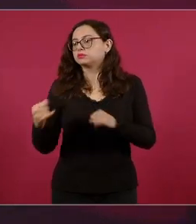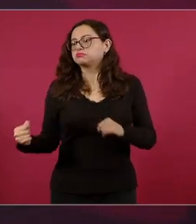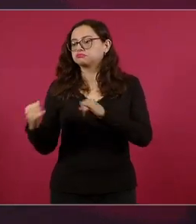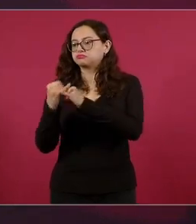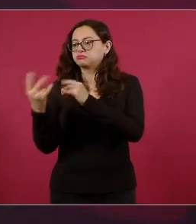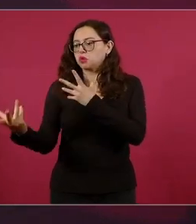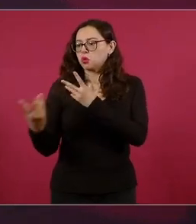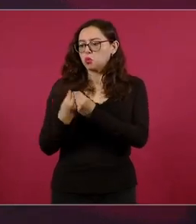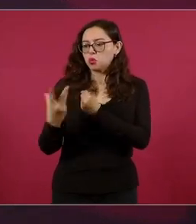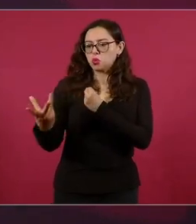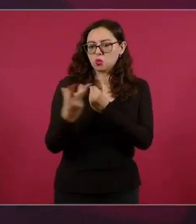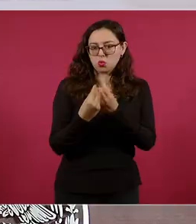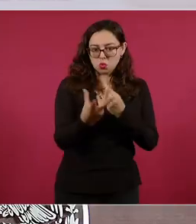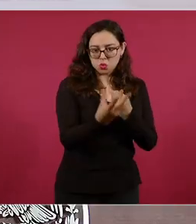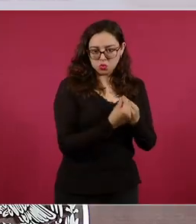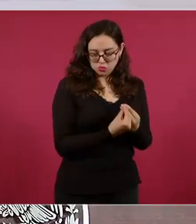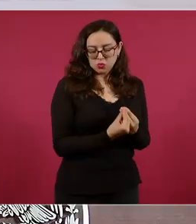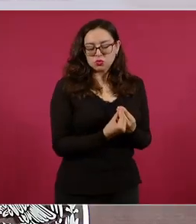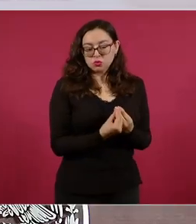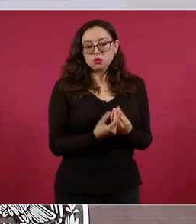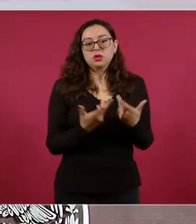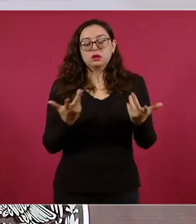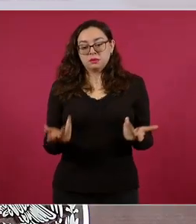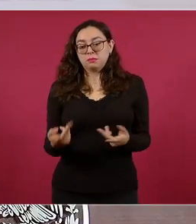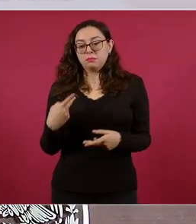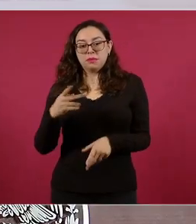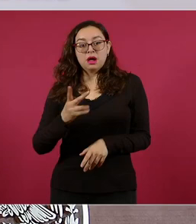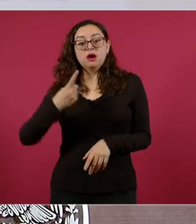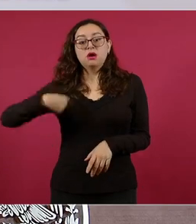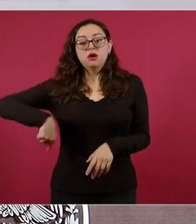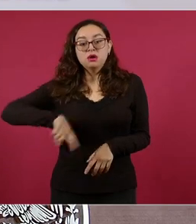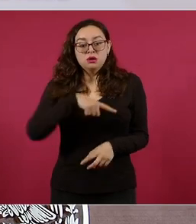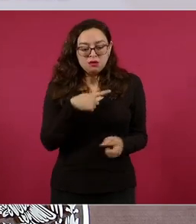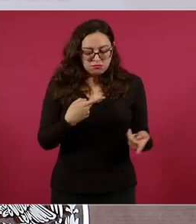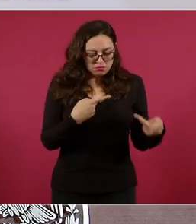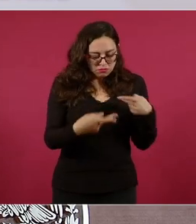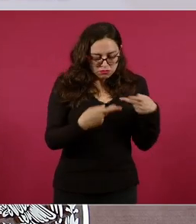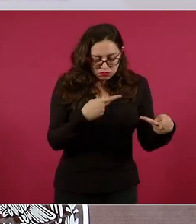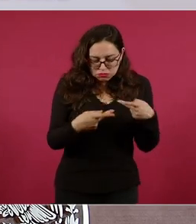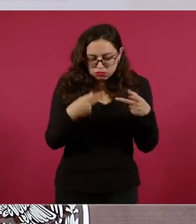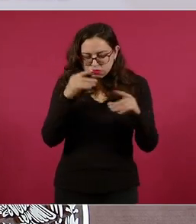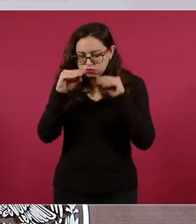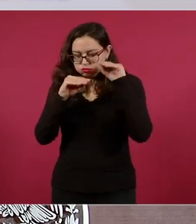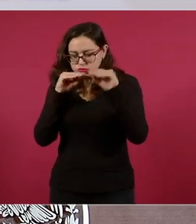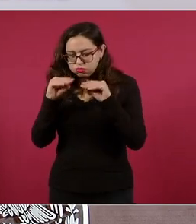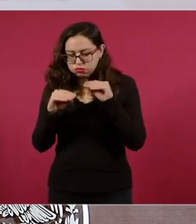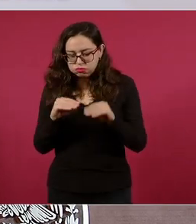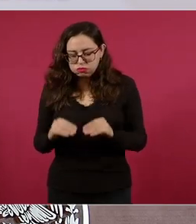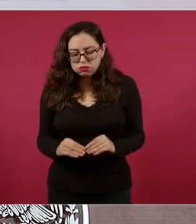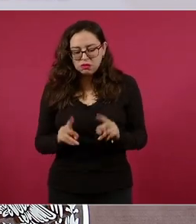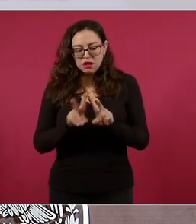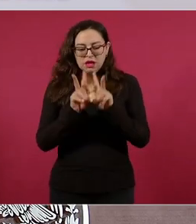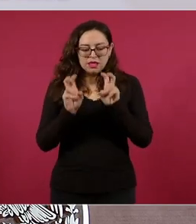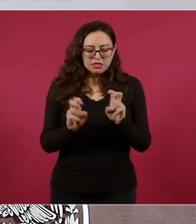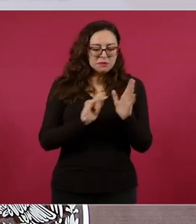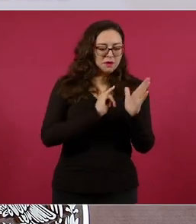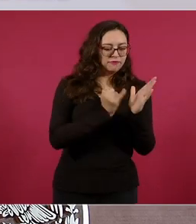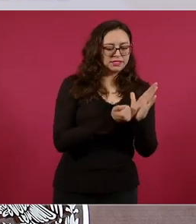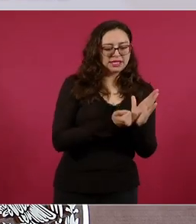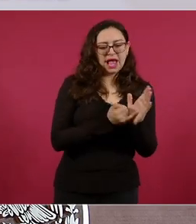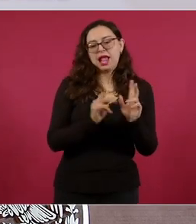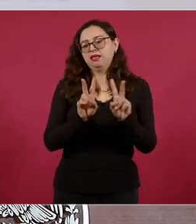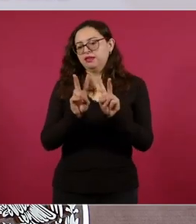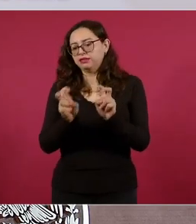mecanismo más importante de planeación fiscal que tiene y financiera que tiene el gobierno